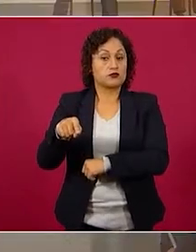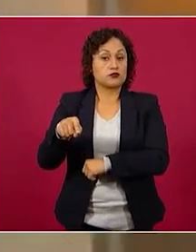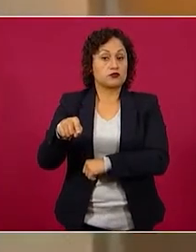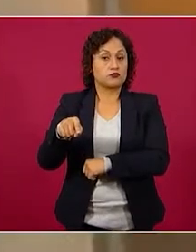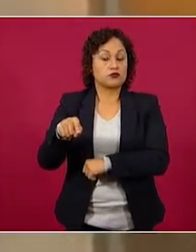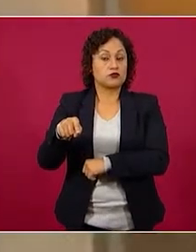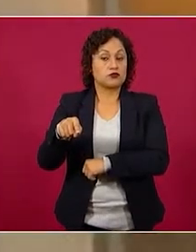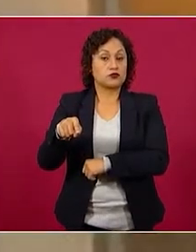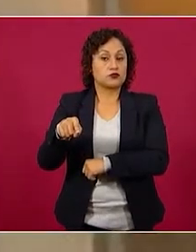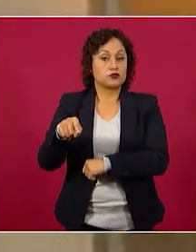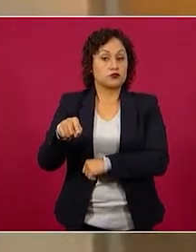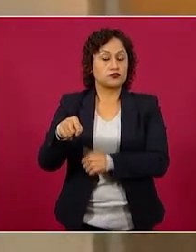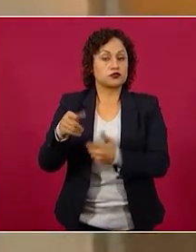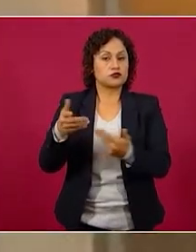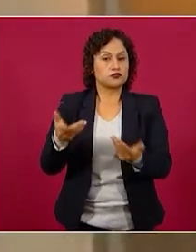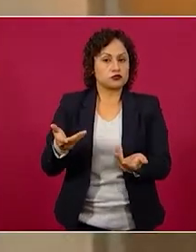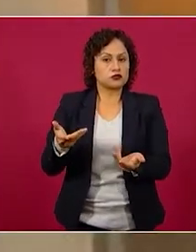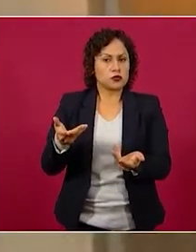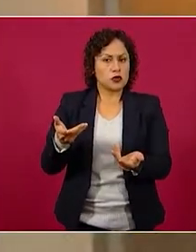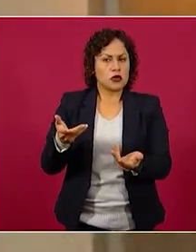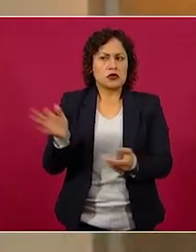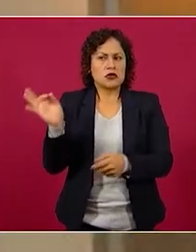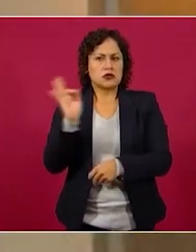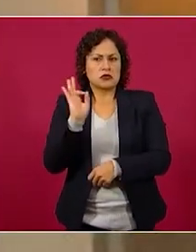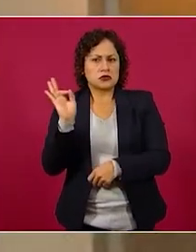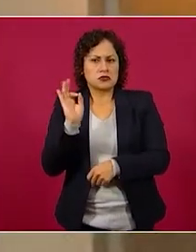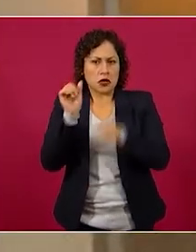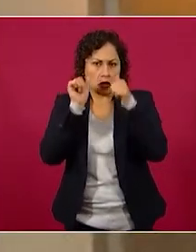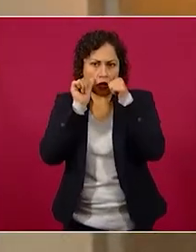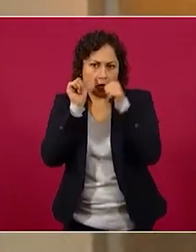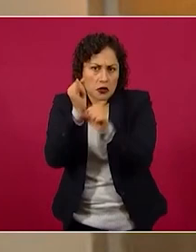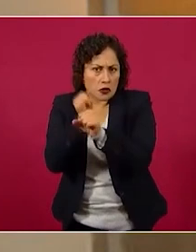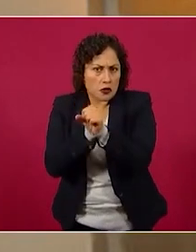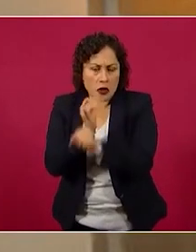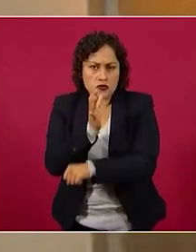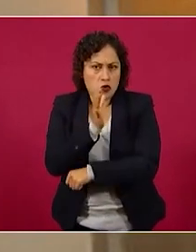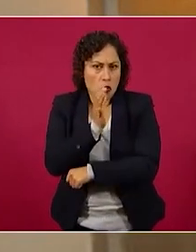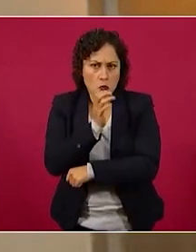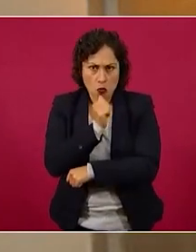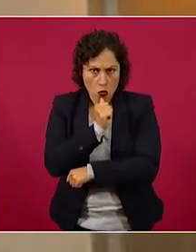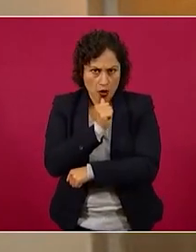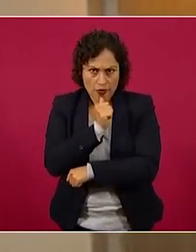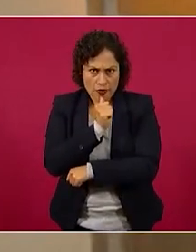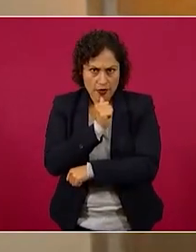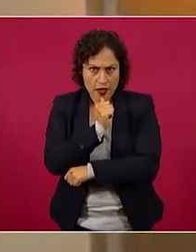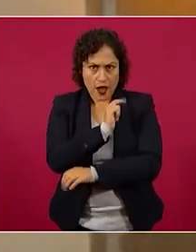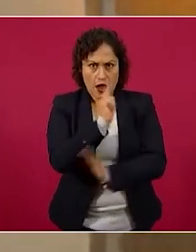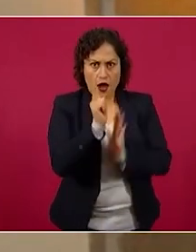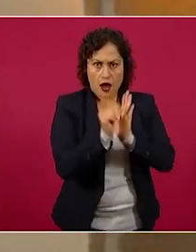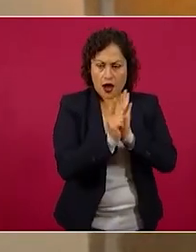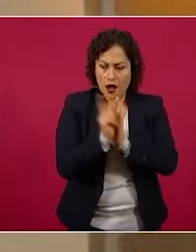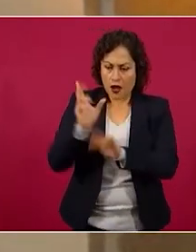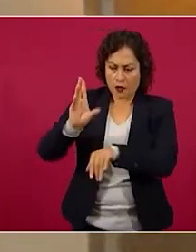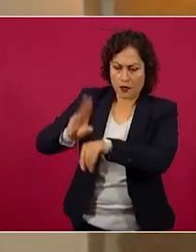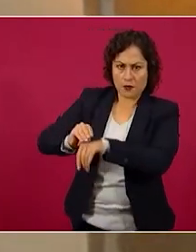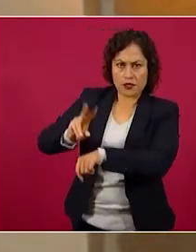para atender este asunto me informen si puedo